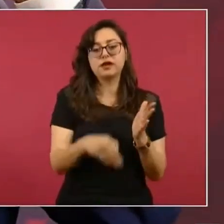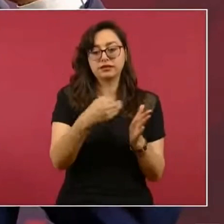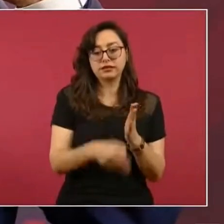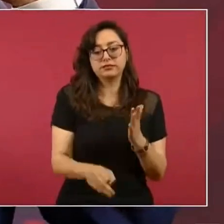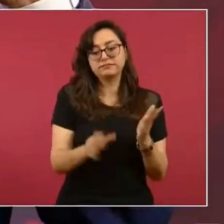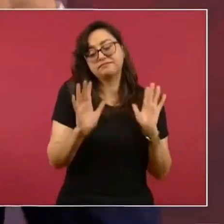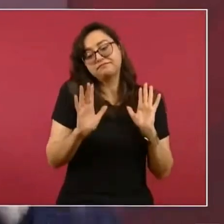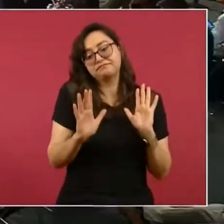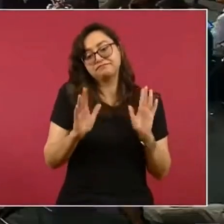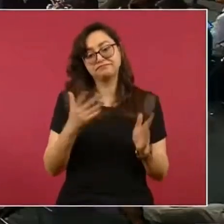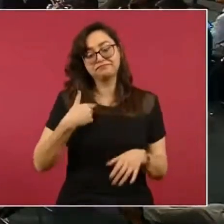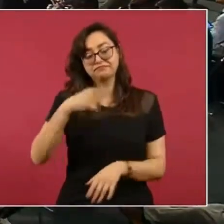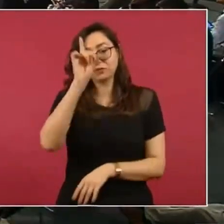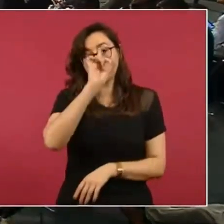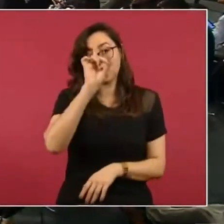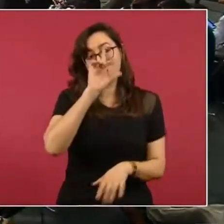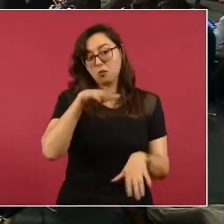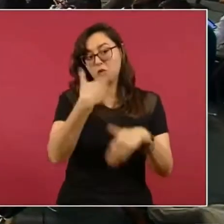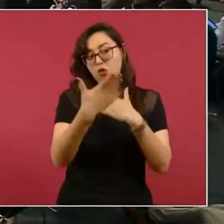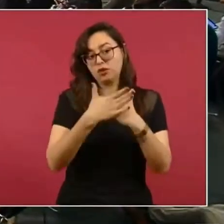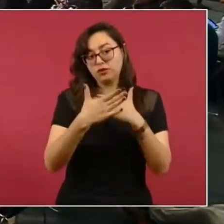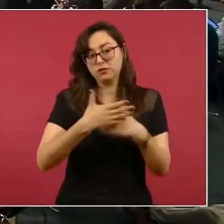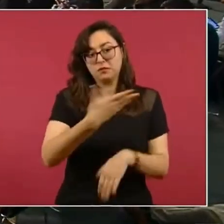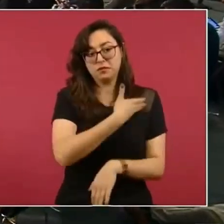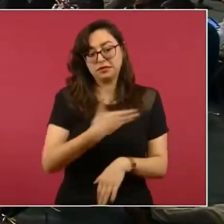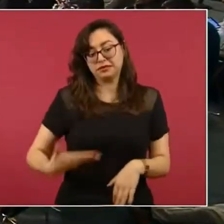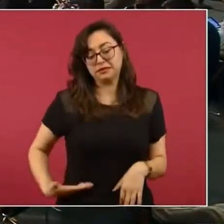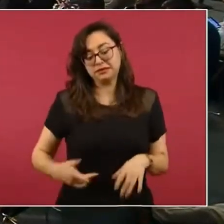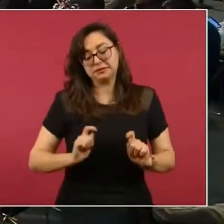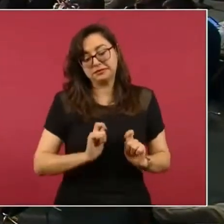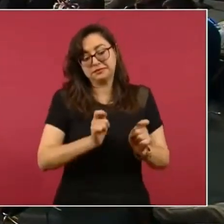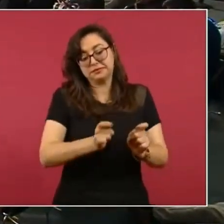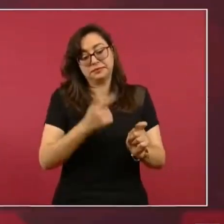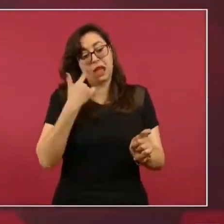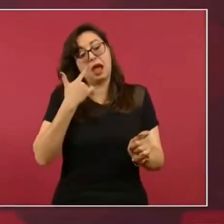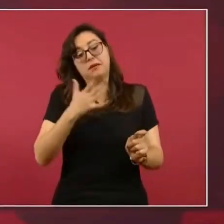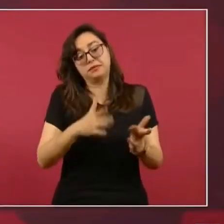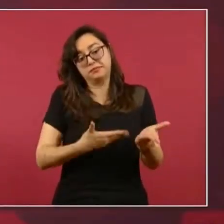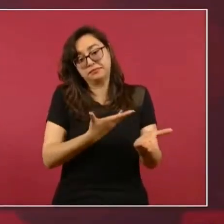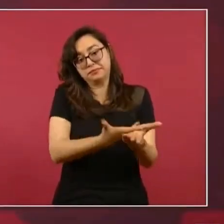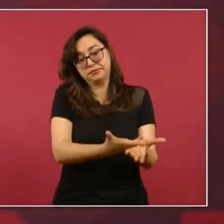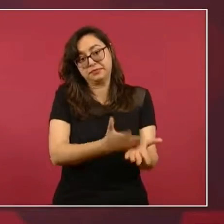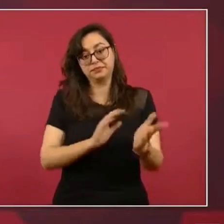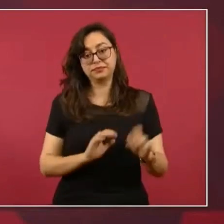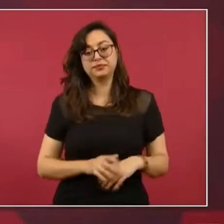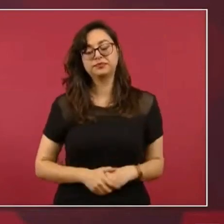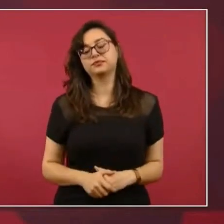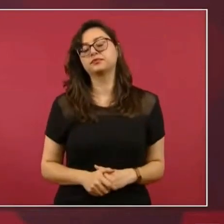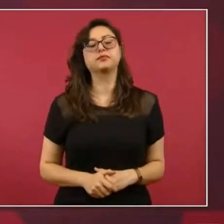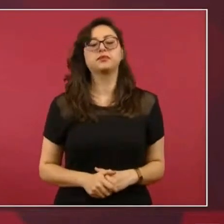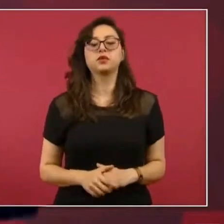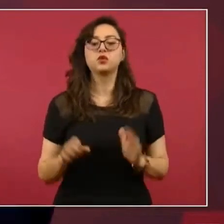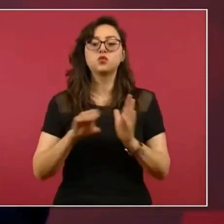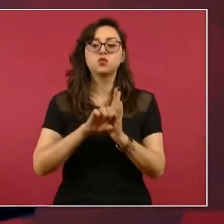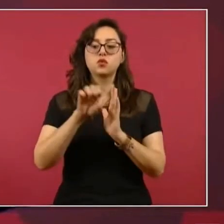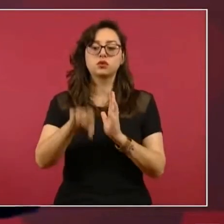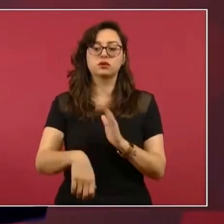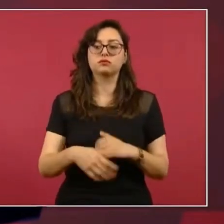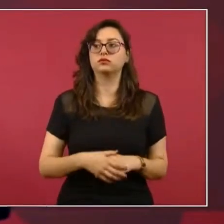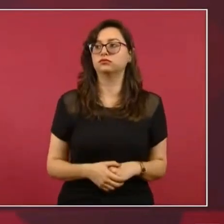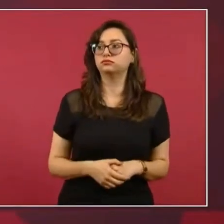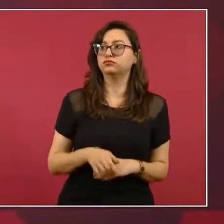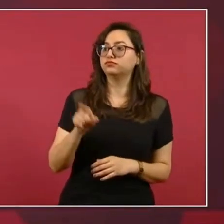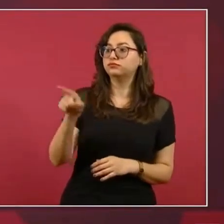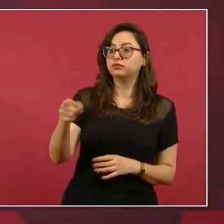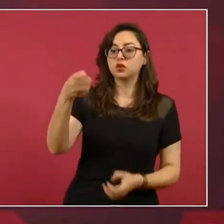evidente que hace falta una reforma en el Poder Judicial.